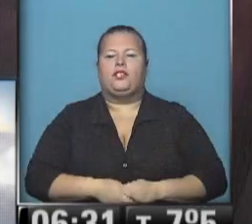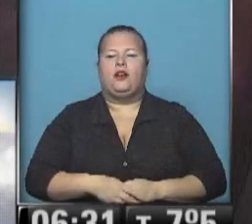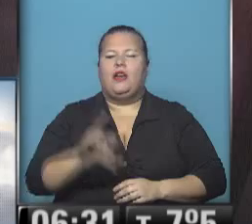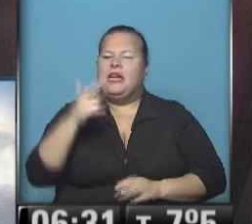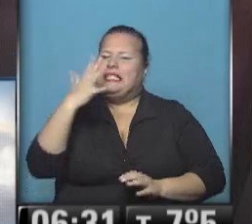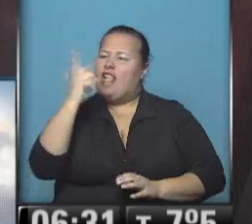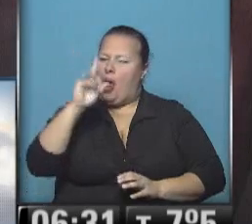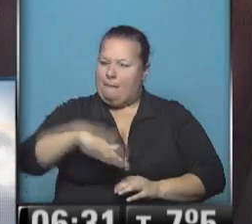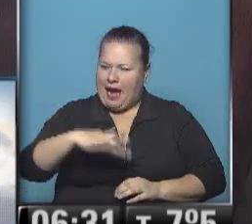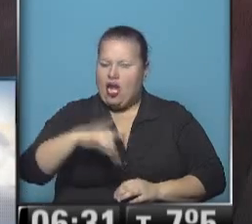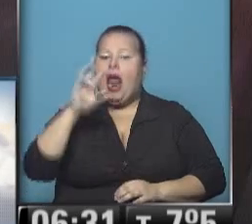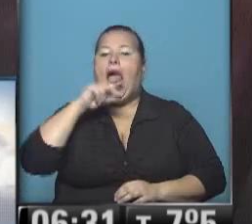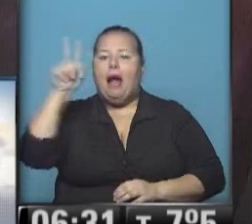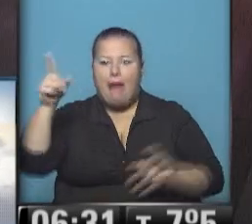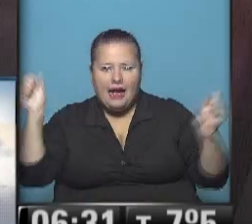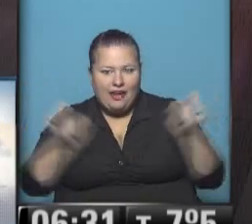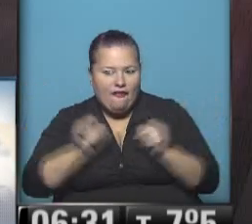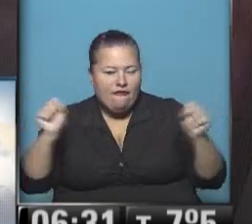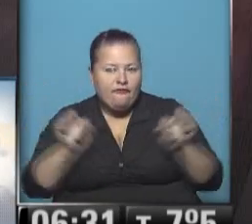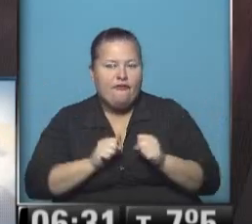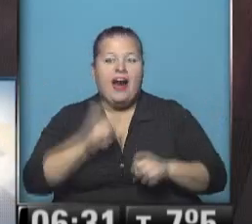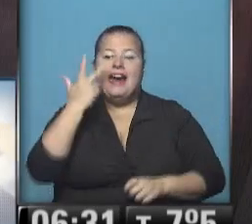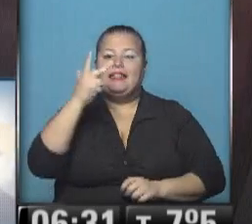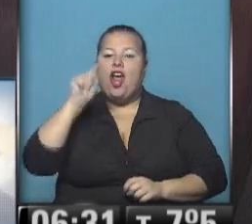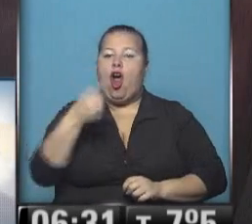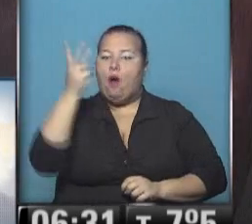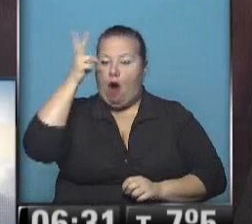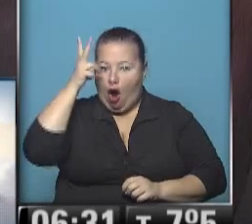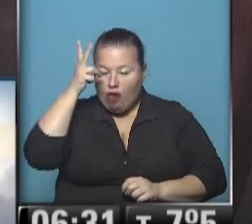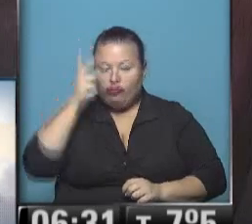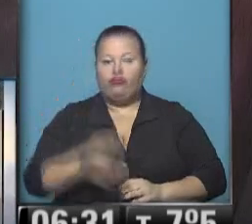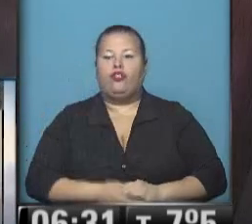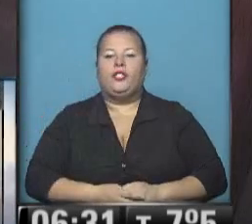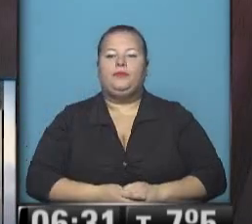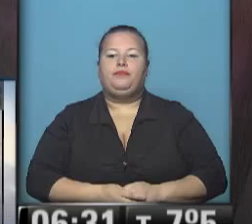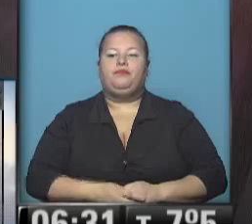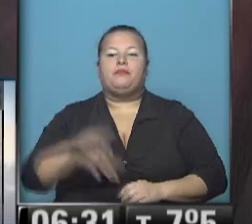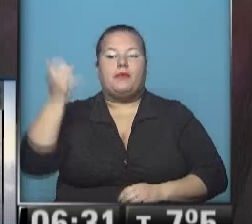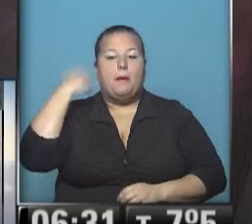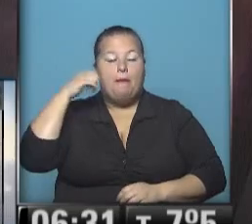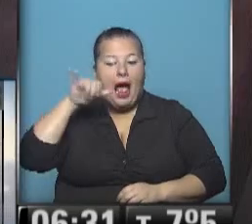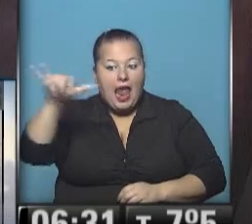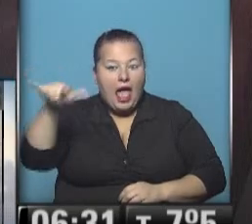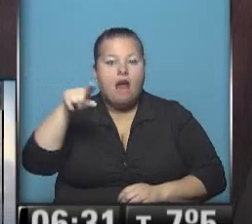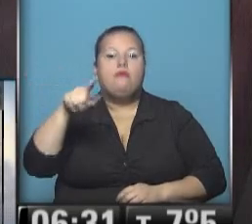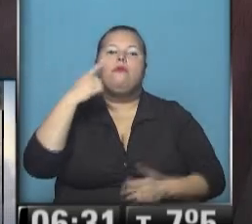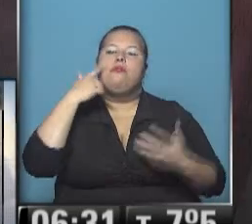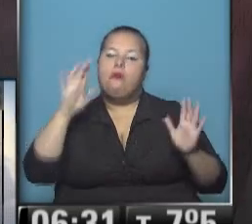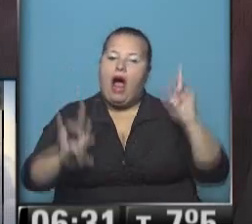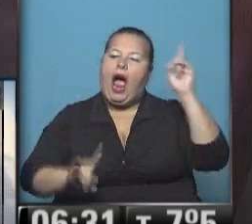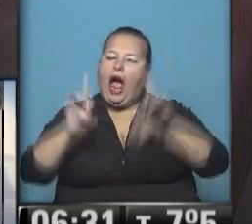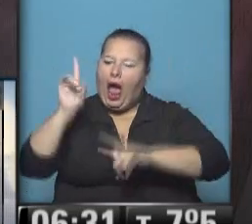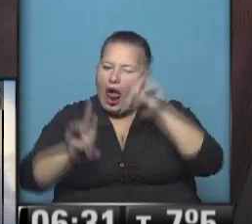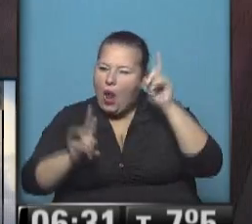llega a 5! ¡La plata, qué frío! ¡3, 8! ¡Y Aeroparque! ¡Bueno, algún